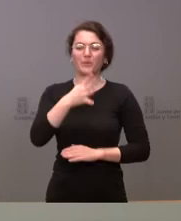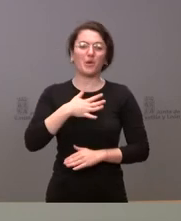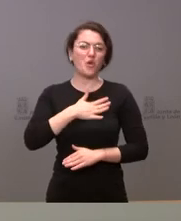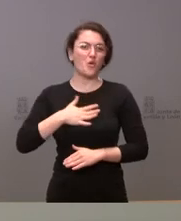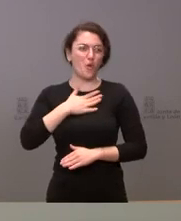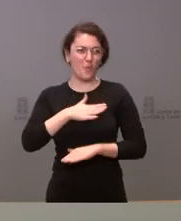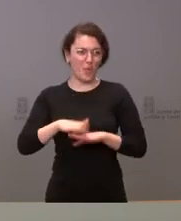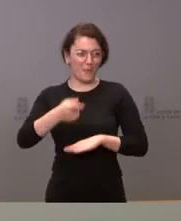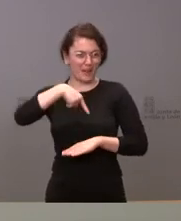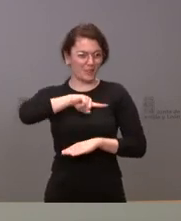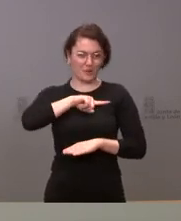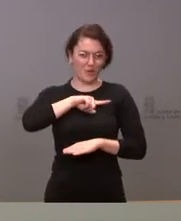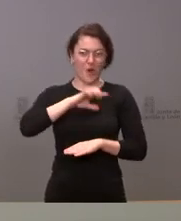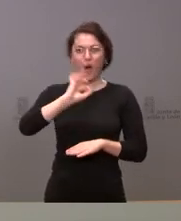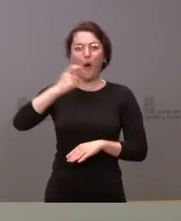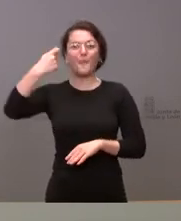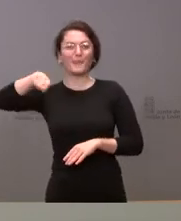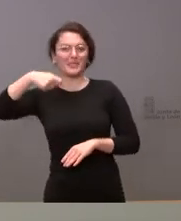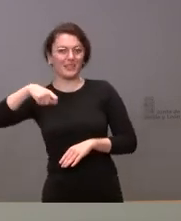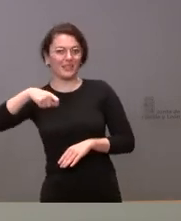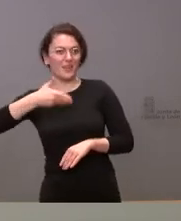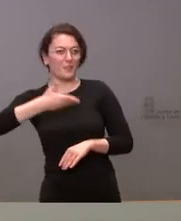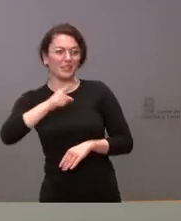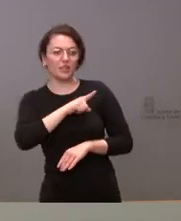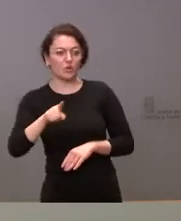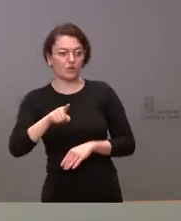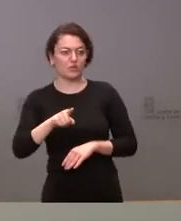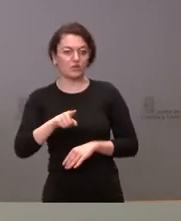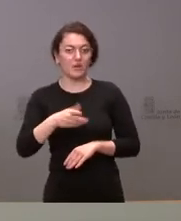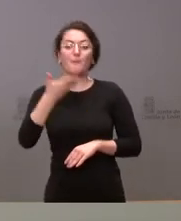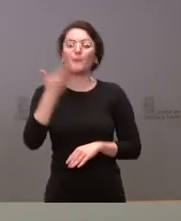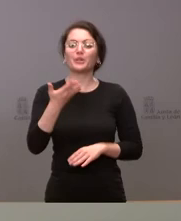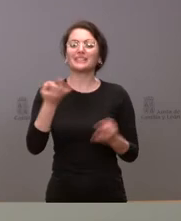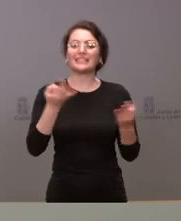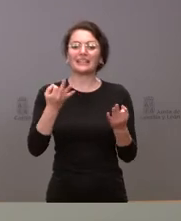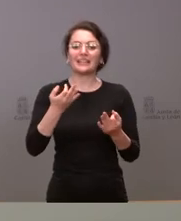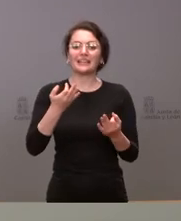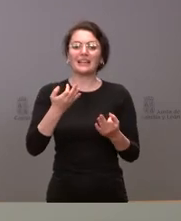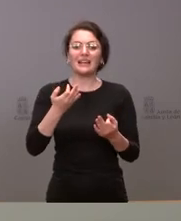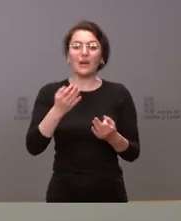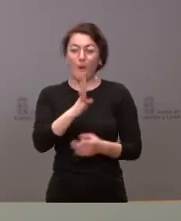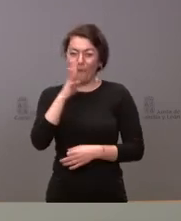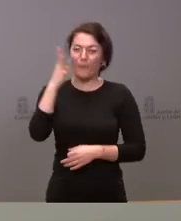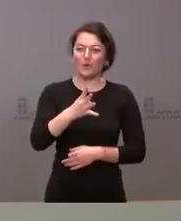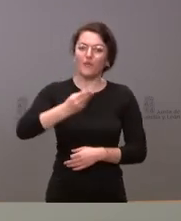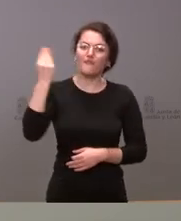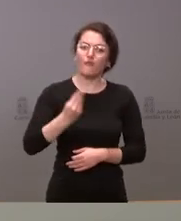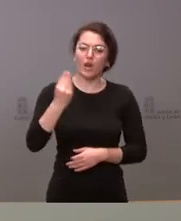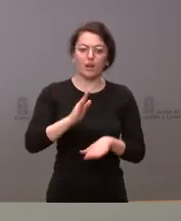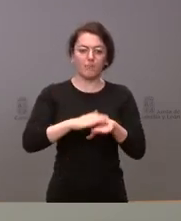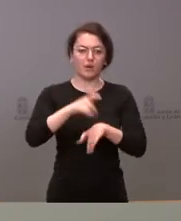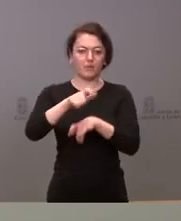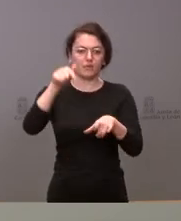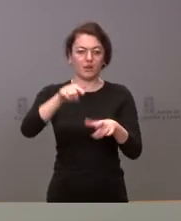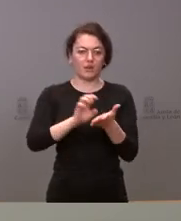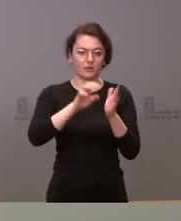ni siquiera para el presidente de la Junta de Castilla y León que ganó las elecciones lo importante es sea una legislatura buena para las personas de Castilla y León lo bueno